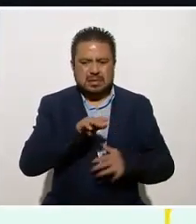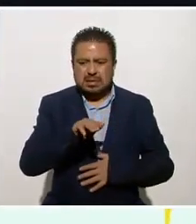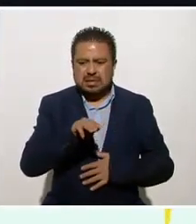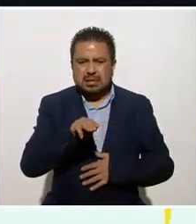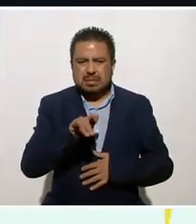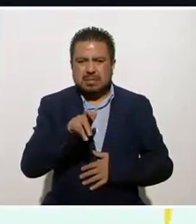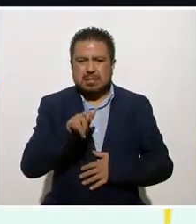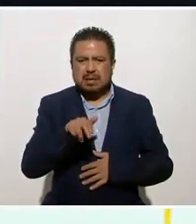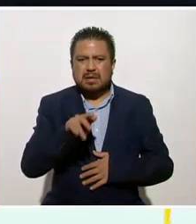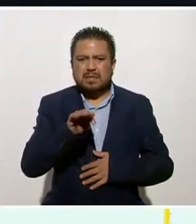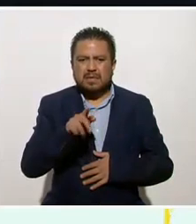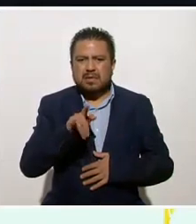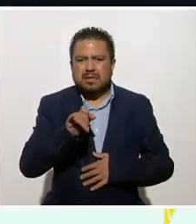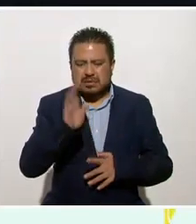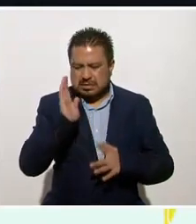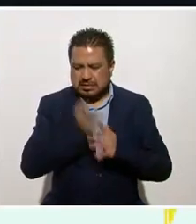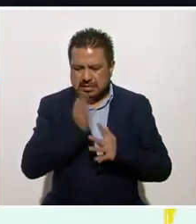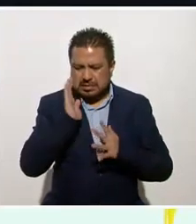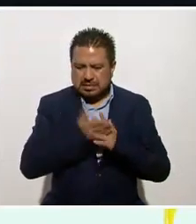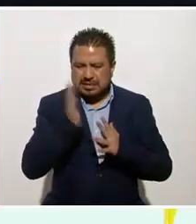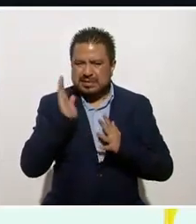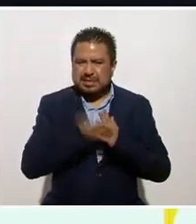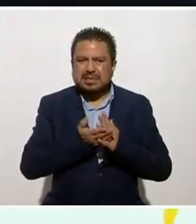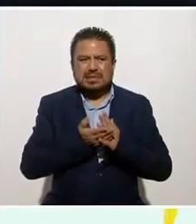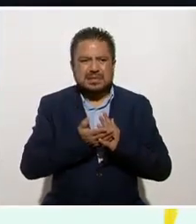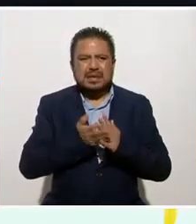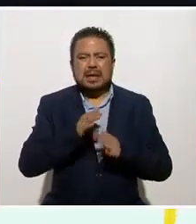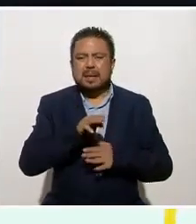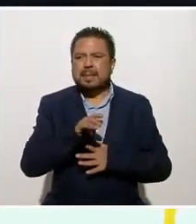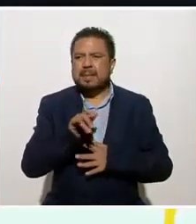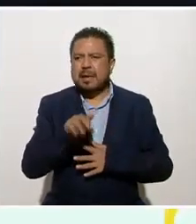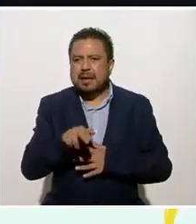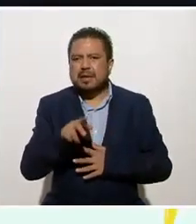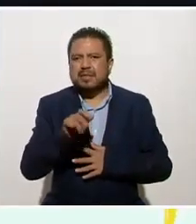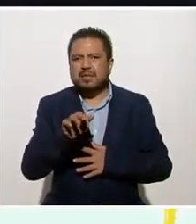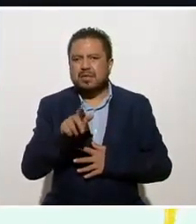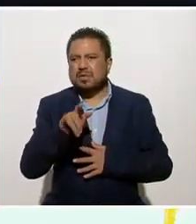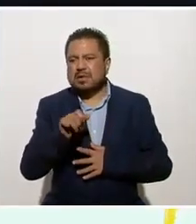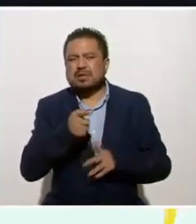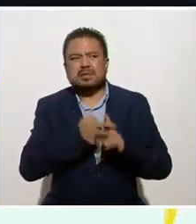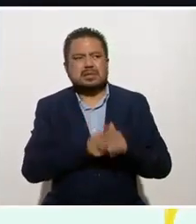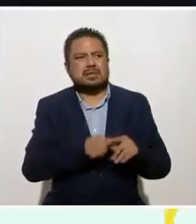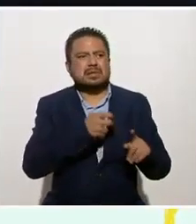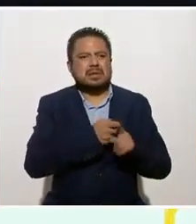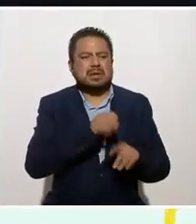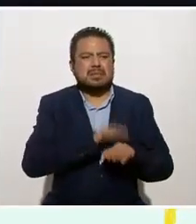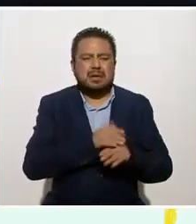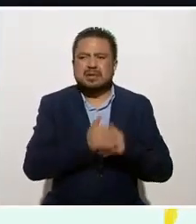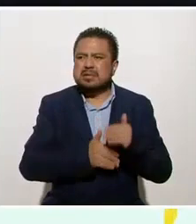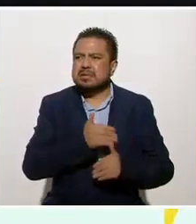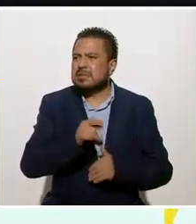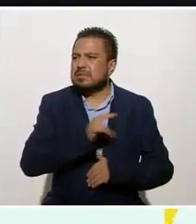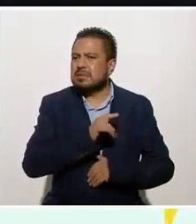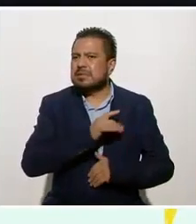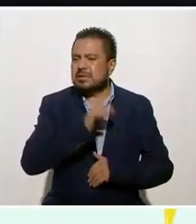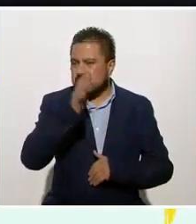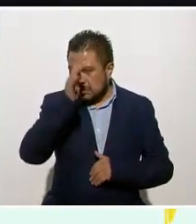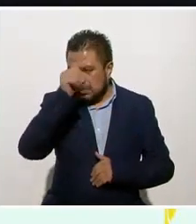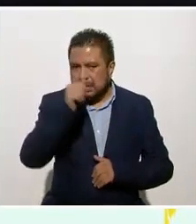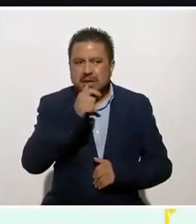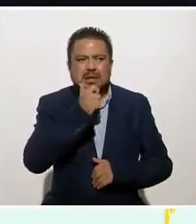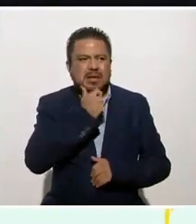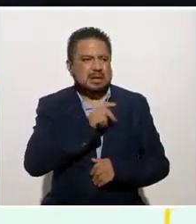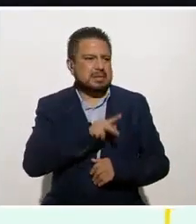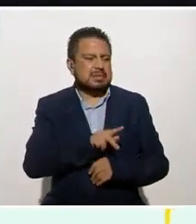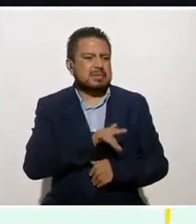¿no? Y como que quieres partirlo entre mente y yendo, ¿no? Mindfulness. Desde ahí empieza como un poco de miedo porque es un término que pareciera que está en